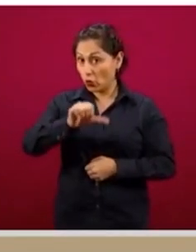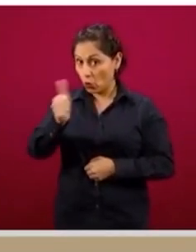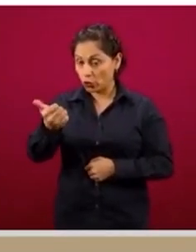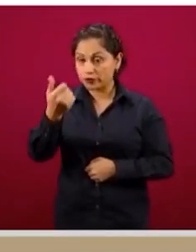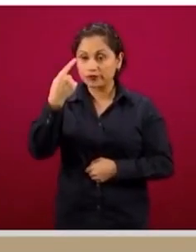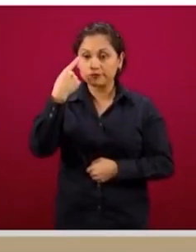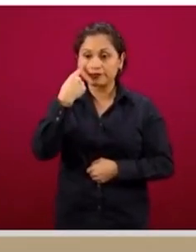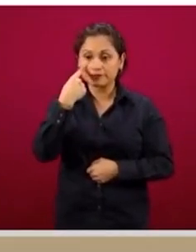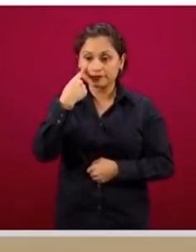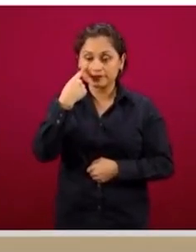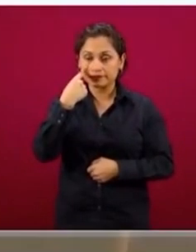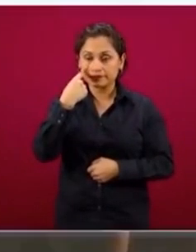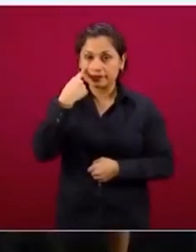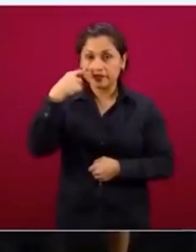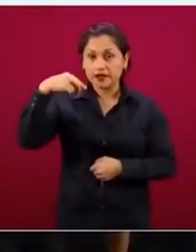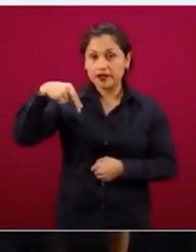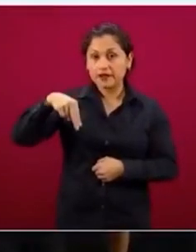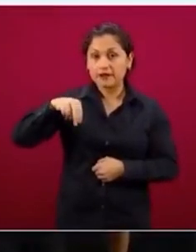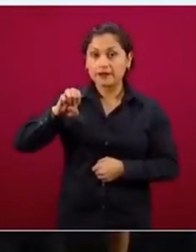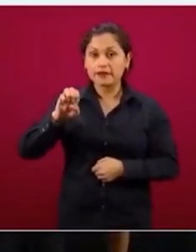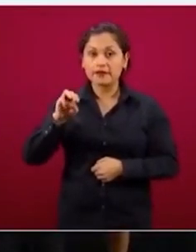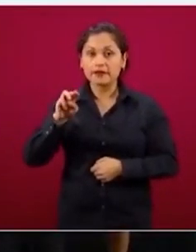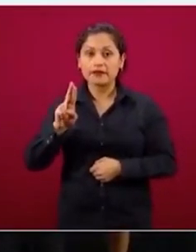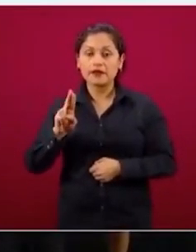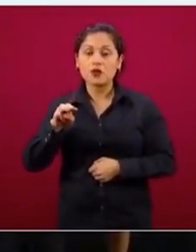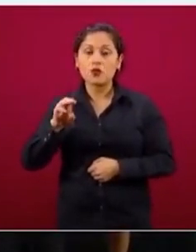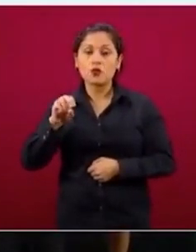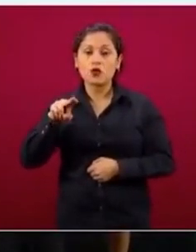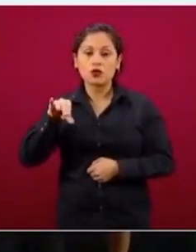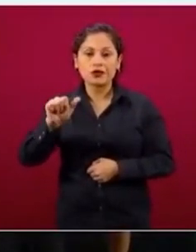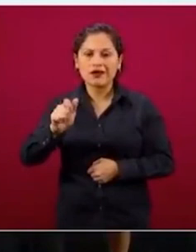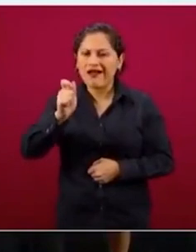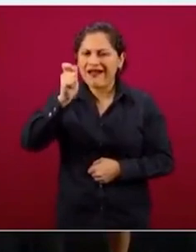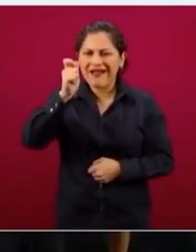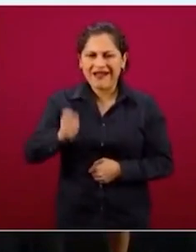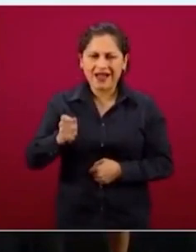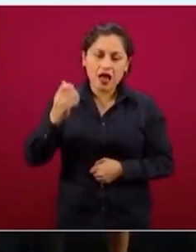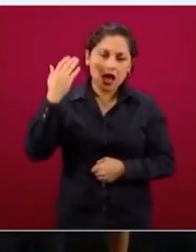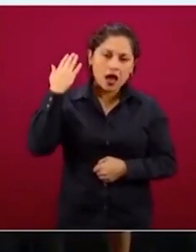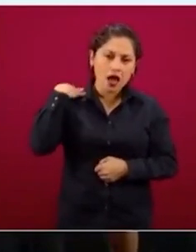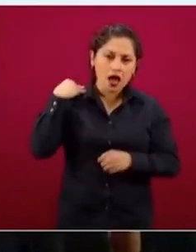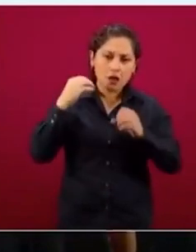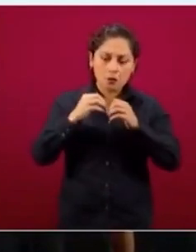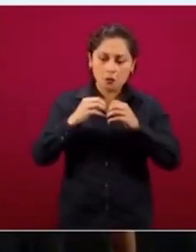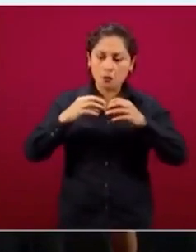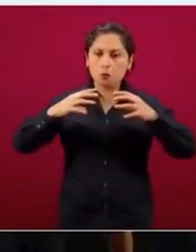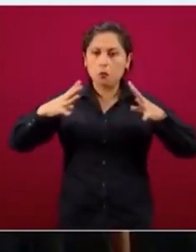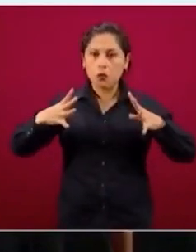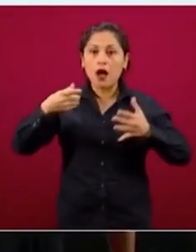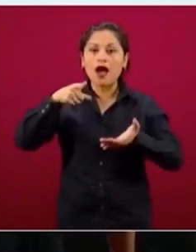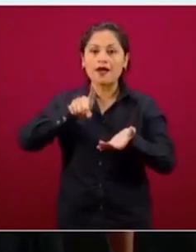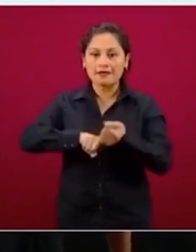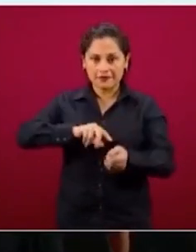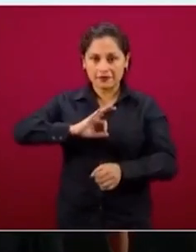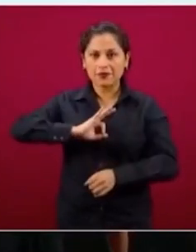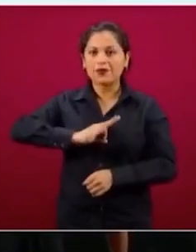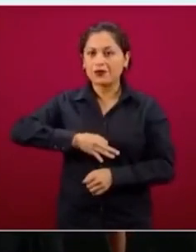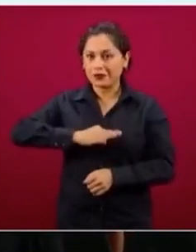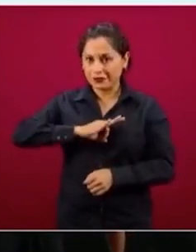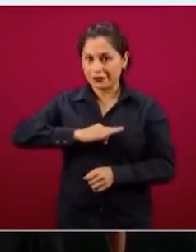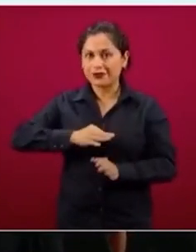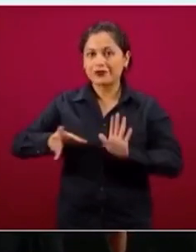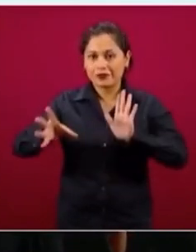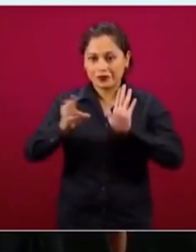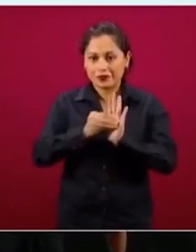Las neumonías, neumonía es una inflamación de los pulmones, generalmente de carácter infeccioso, que puede ser letal,